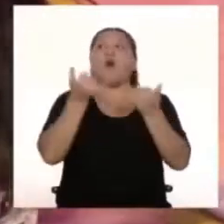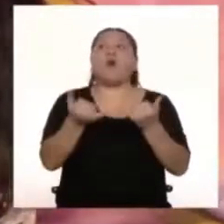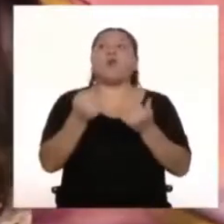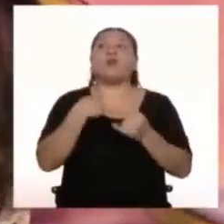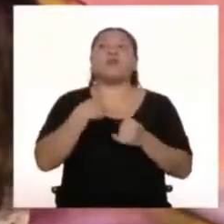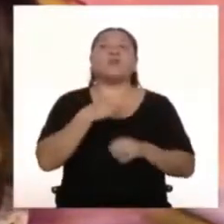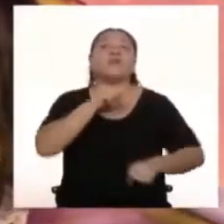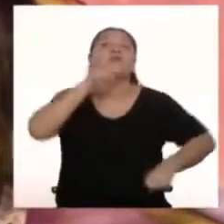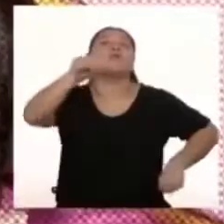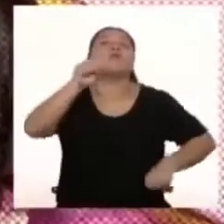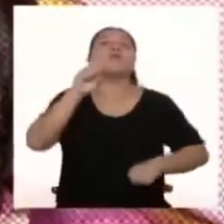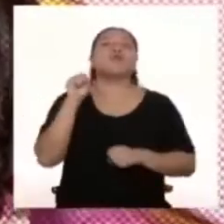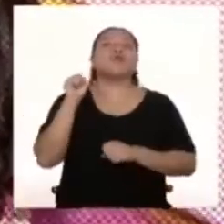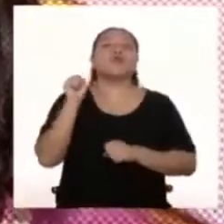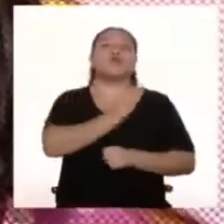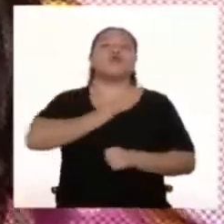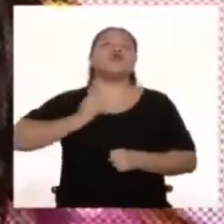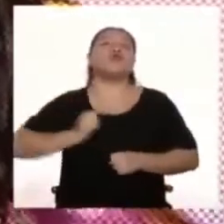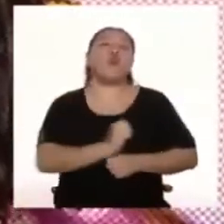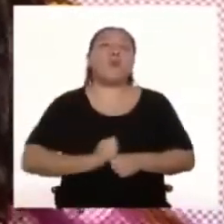seré Super Camila